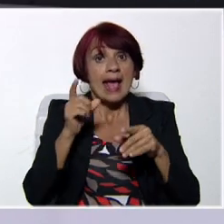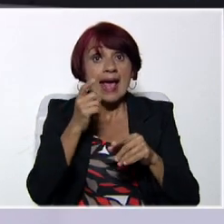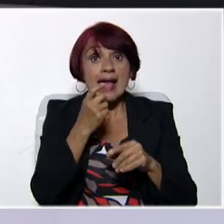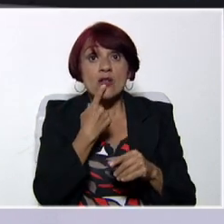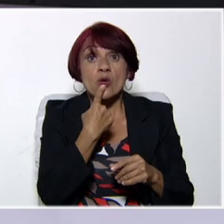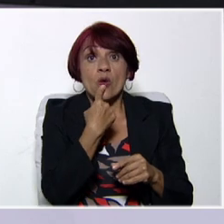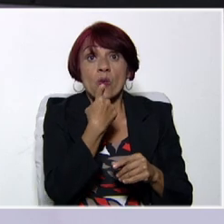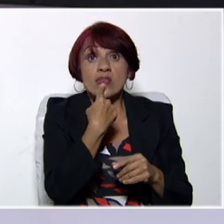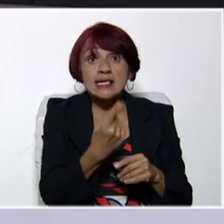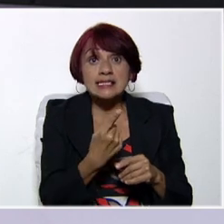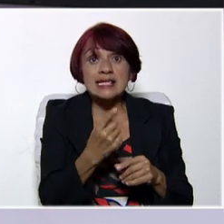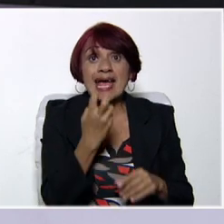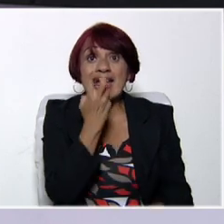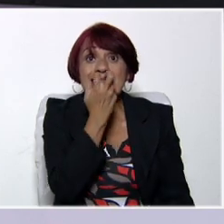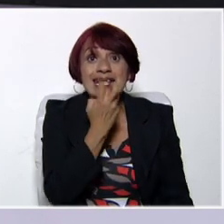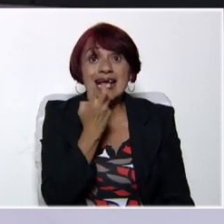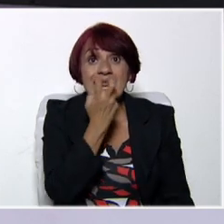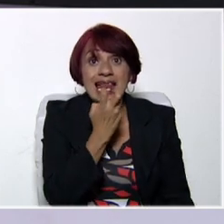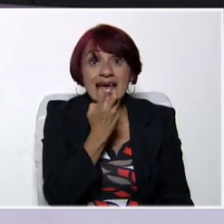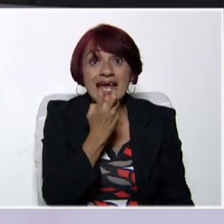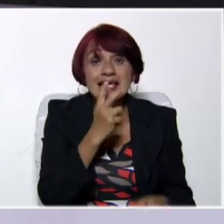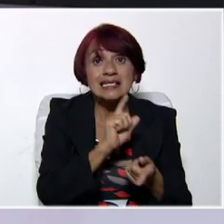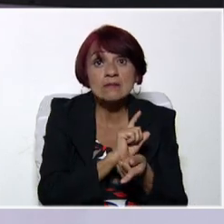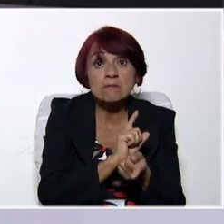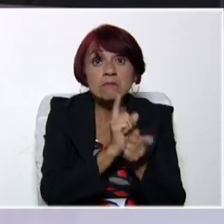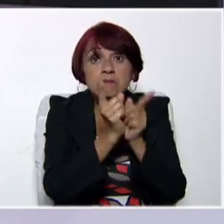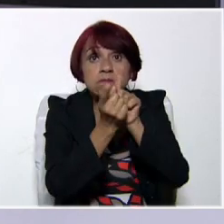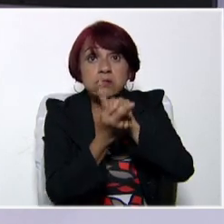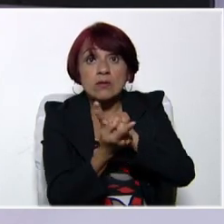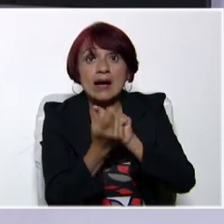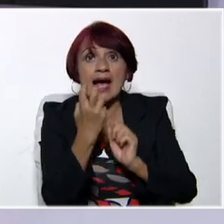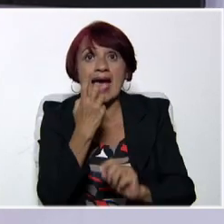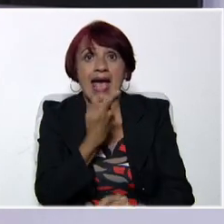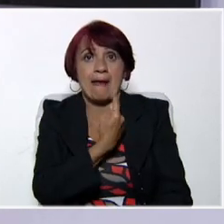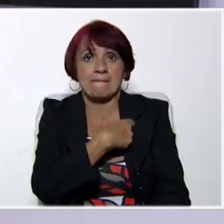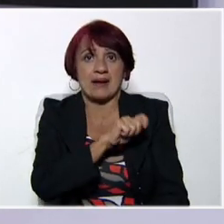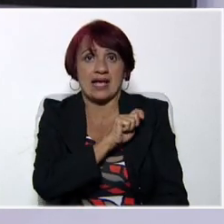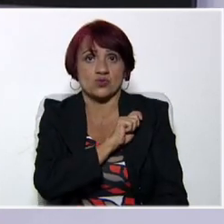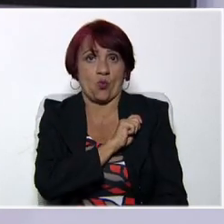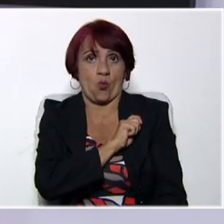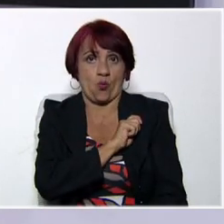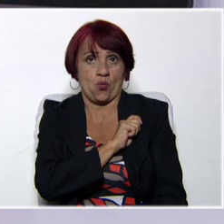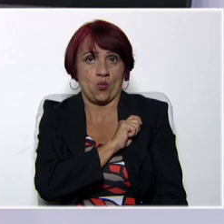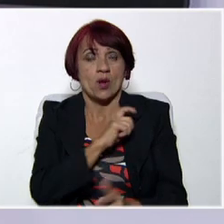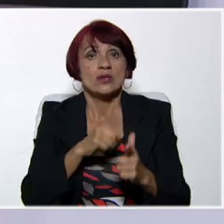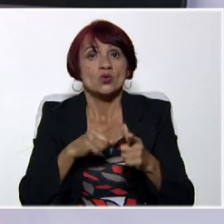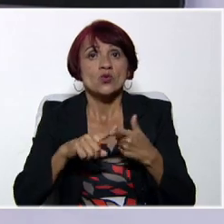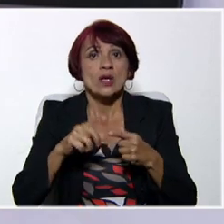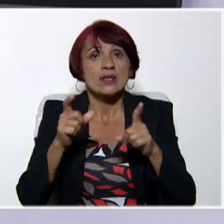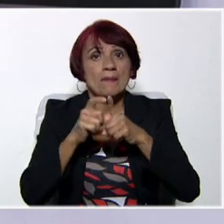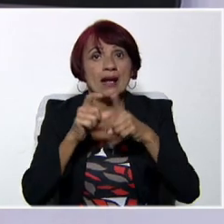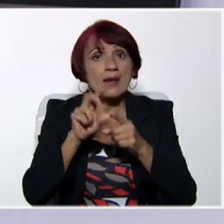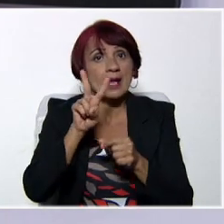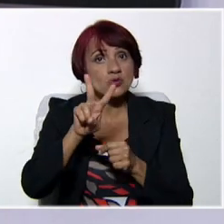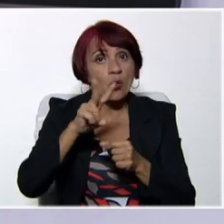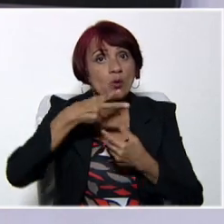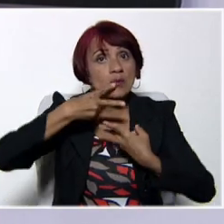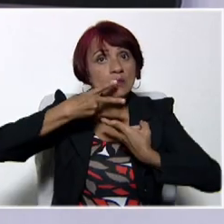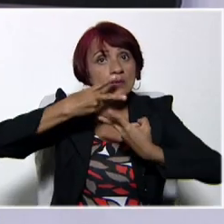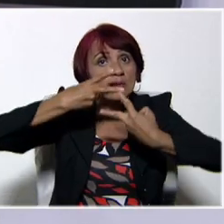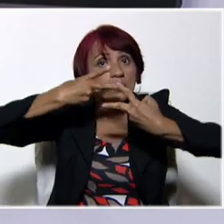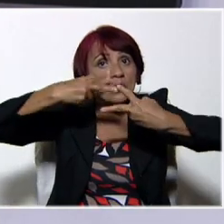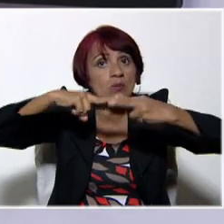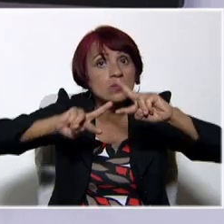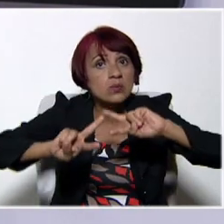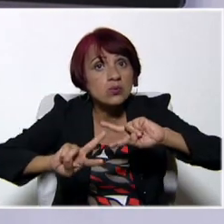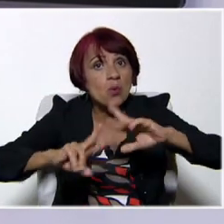no estoy diciendo de qué. Entonces utilizo work. Job ya es un nombre más específico, lo que yo hago, lo que yo